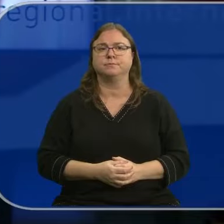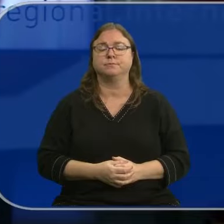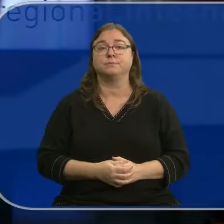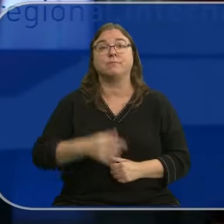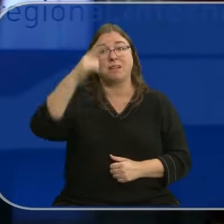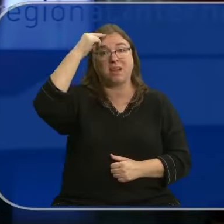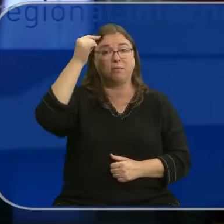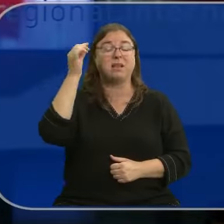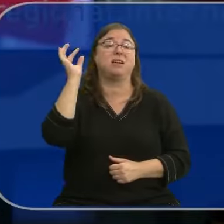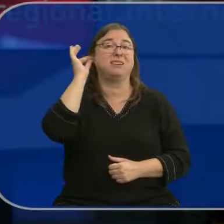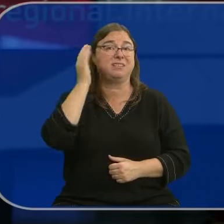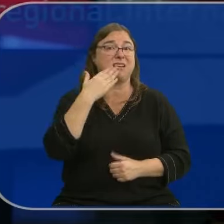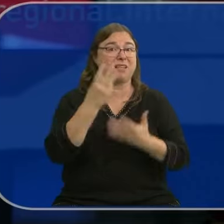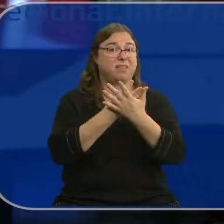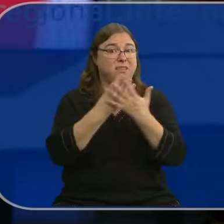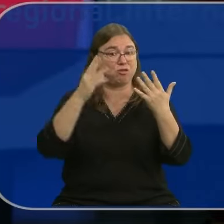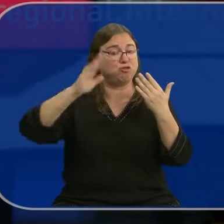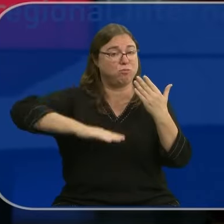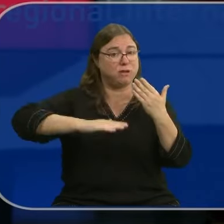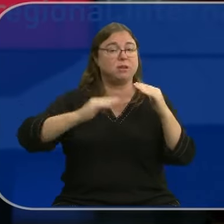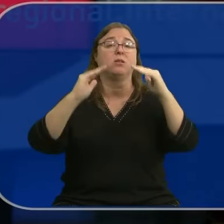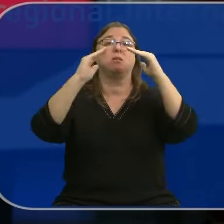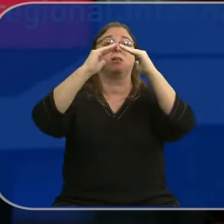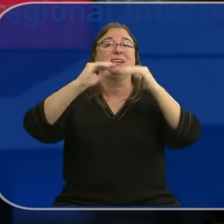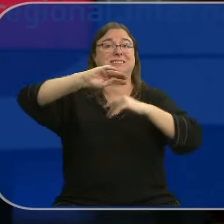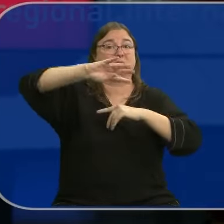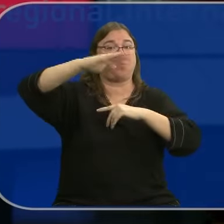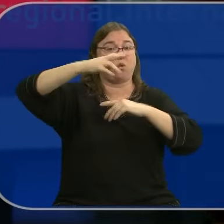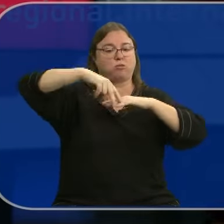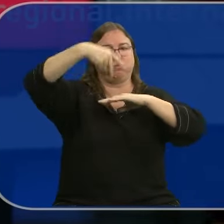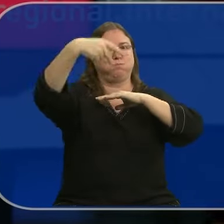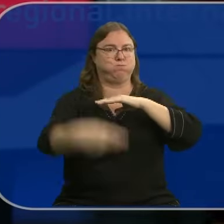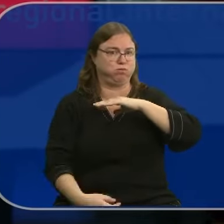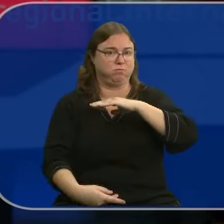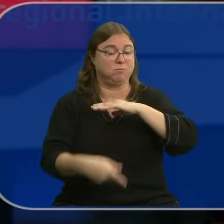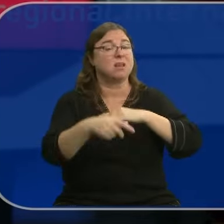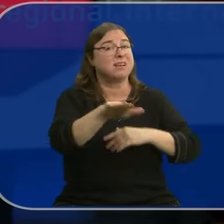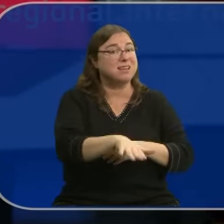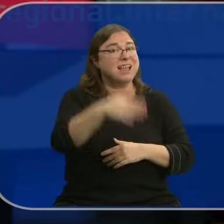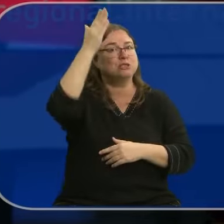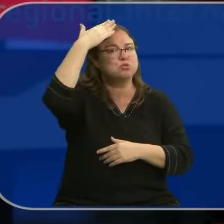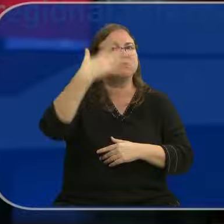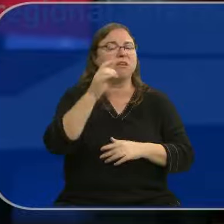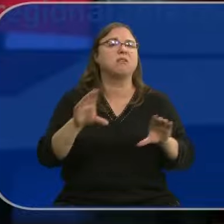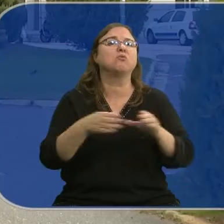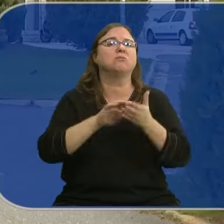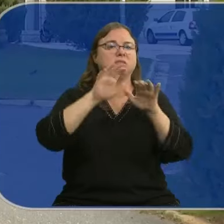Y en Ávila una niña menor de edad se ha precipitado desde un cuarto piso. La menor está bajo la tutela de la Junta. Elena Rodríguez.